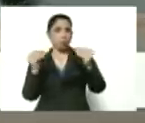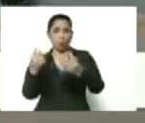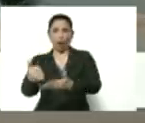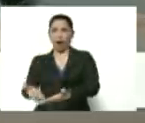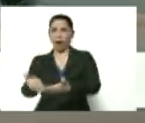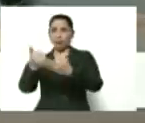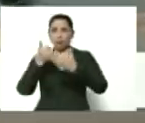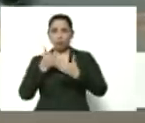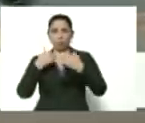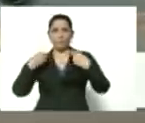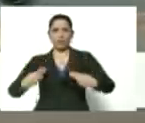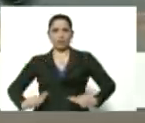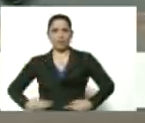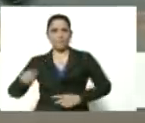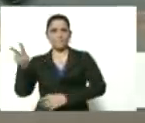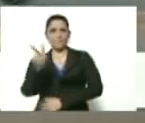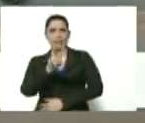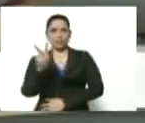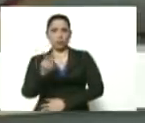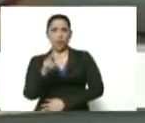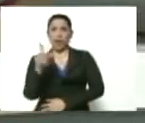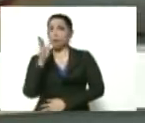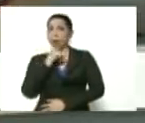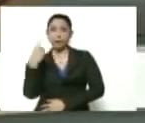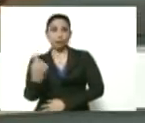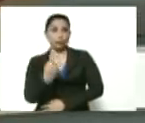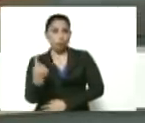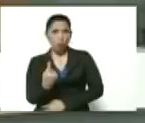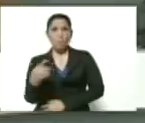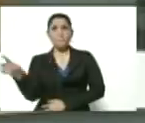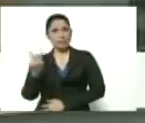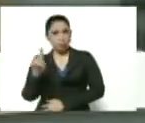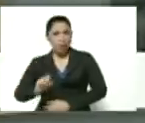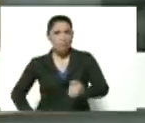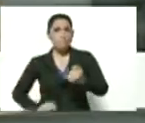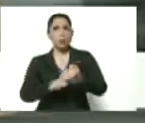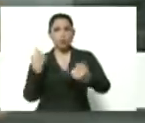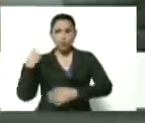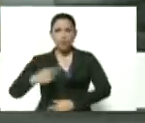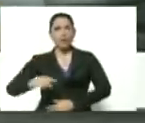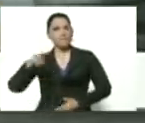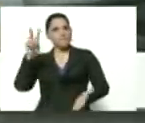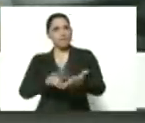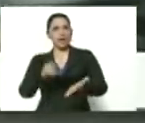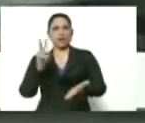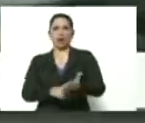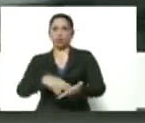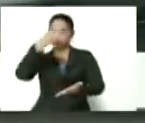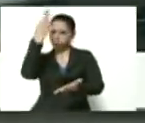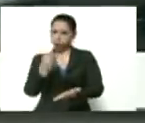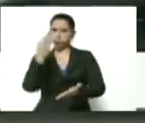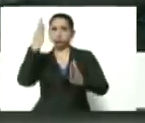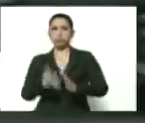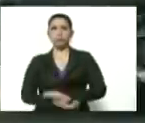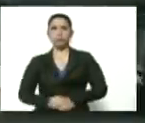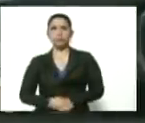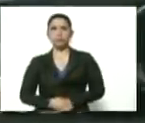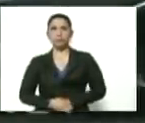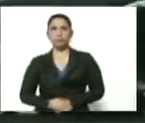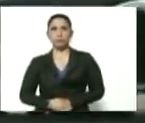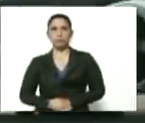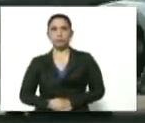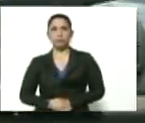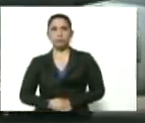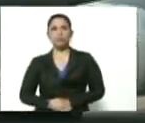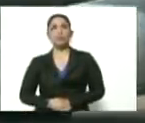humanitaria. Venezuela no está sola. Venezuela tiene el apoyo verdadero, certificado. De